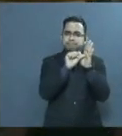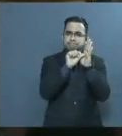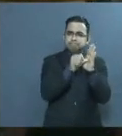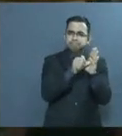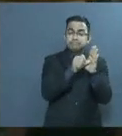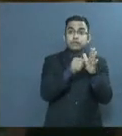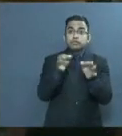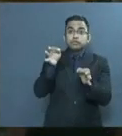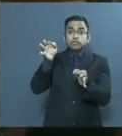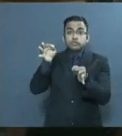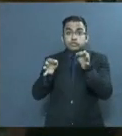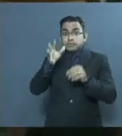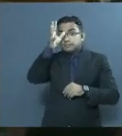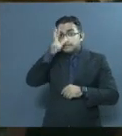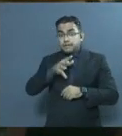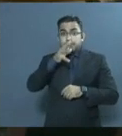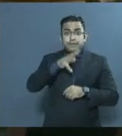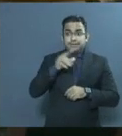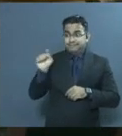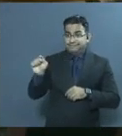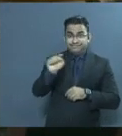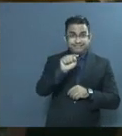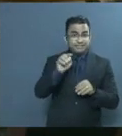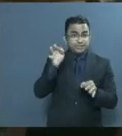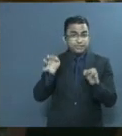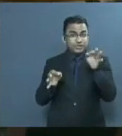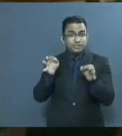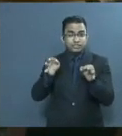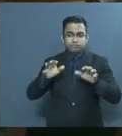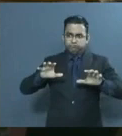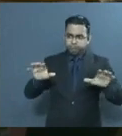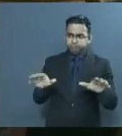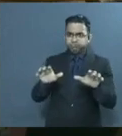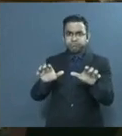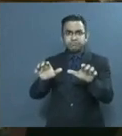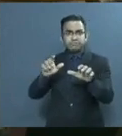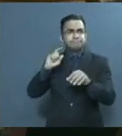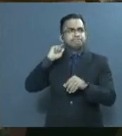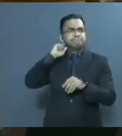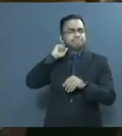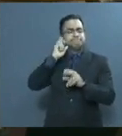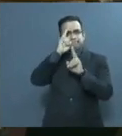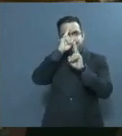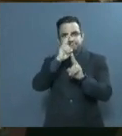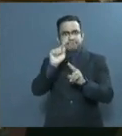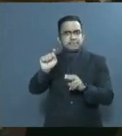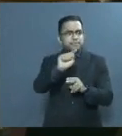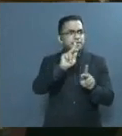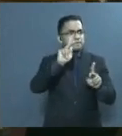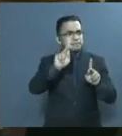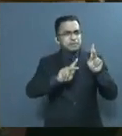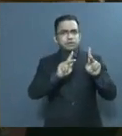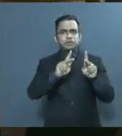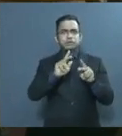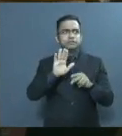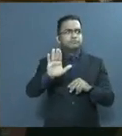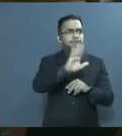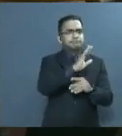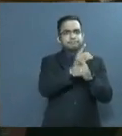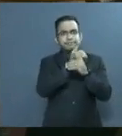de que juezas y jueces actuamos en nombre de las instituciones democráticas del orden